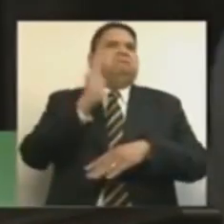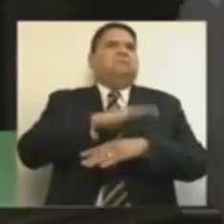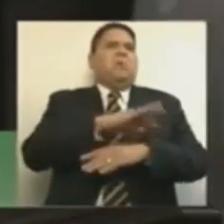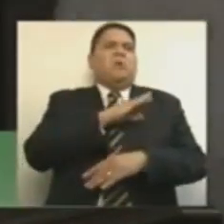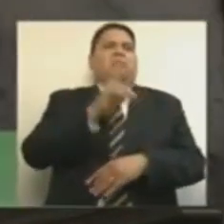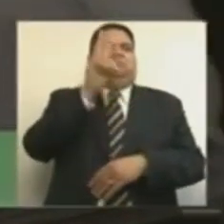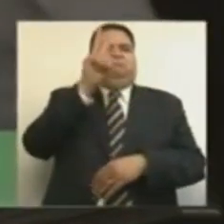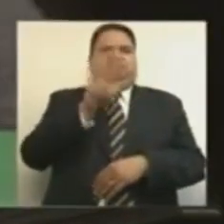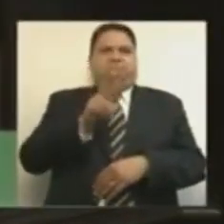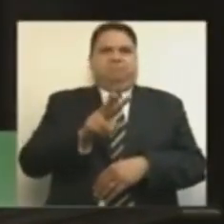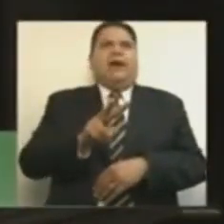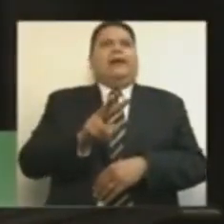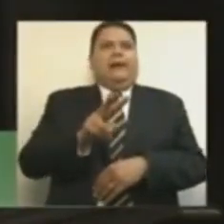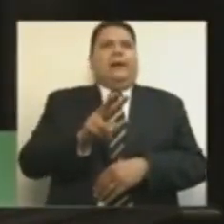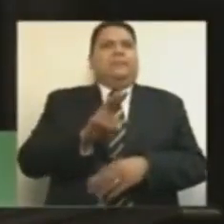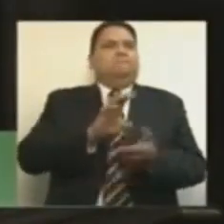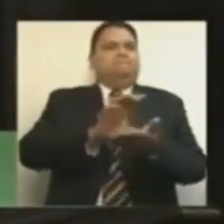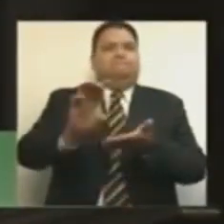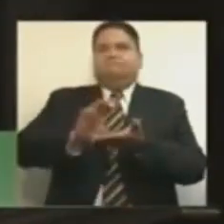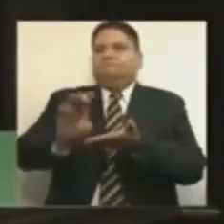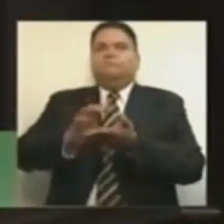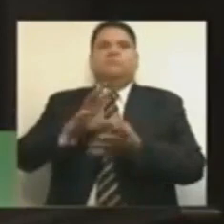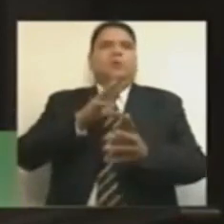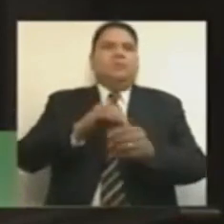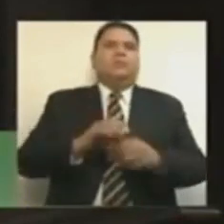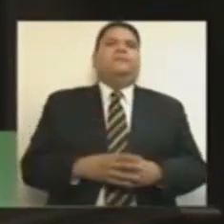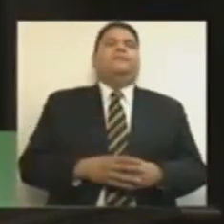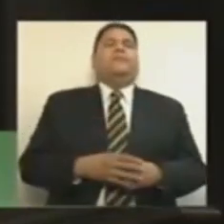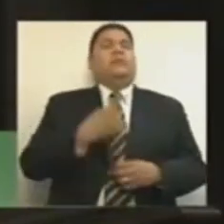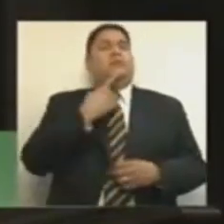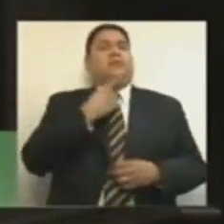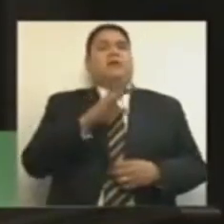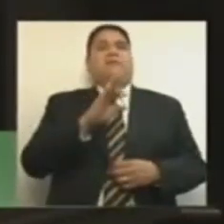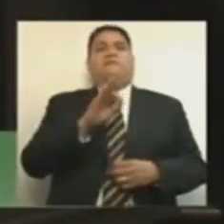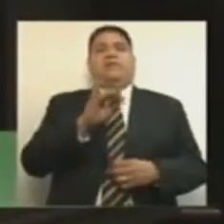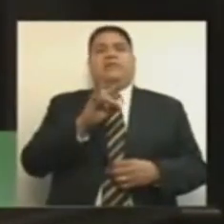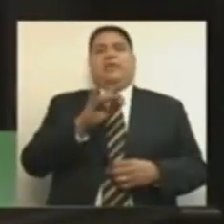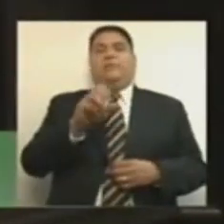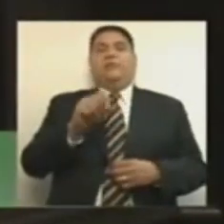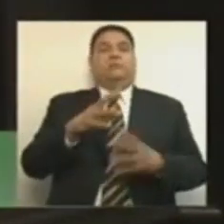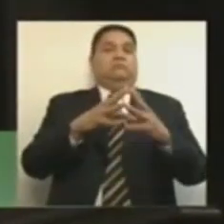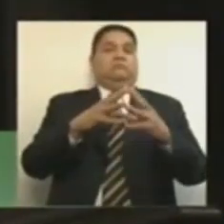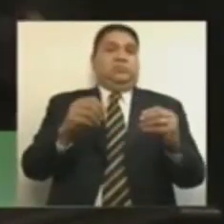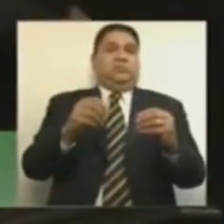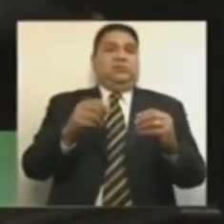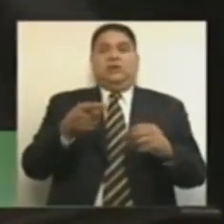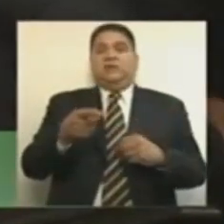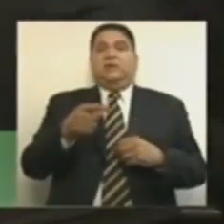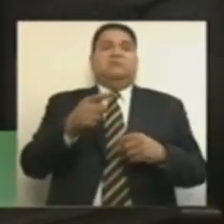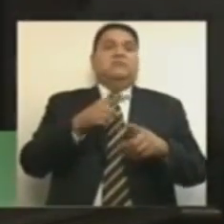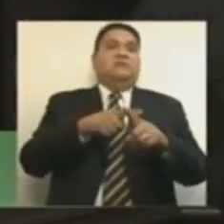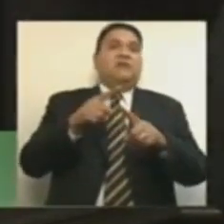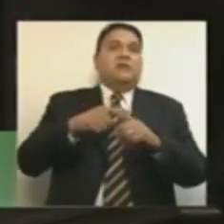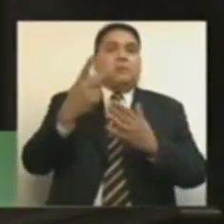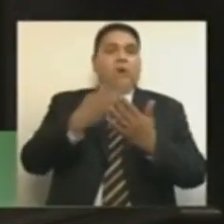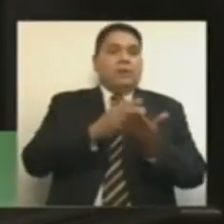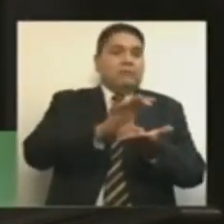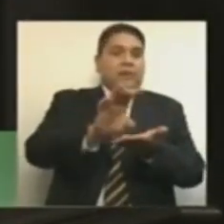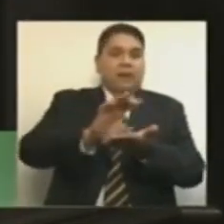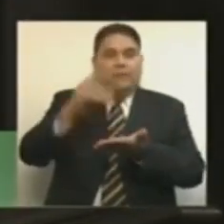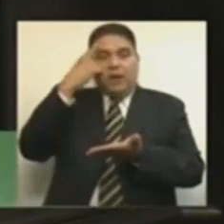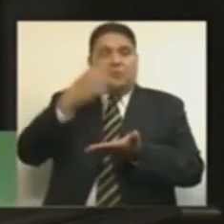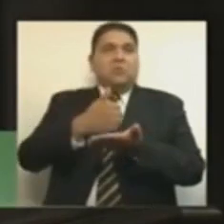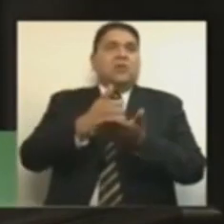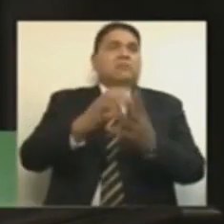ejercen. Se ha dicho que si no hay fideicomisos van a desaparecer los programas que funcionan con el dinero que se administraba a través de ellos.